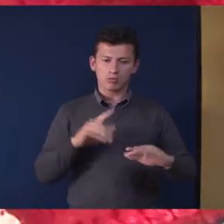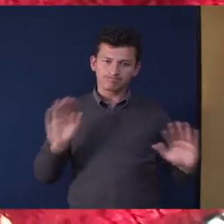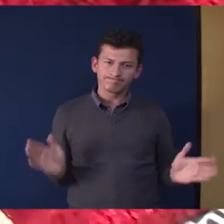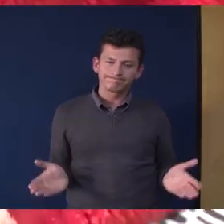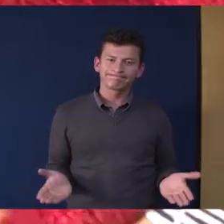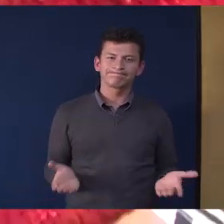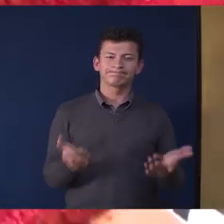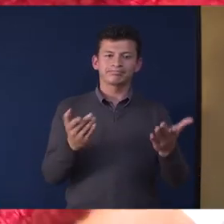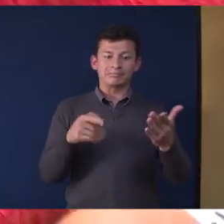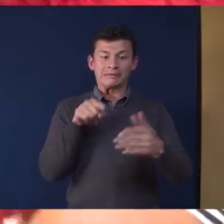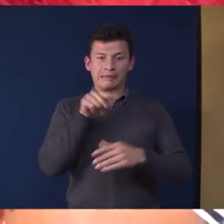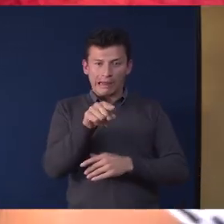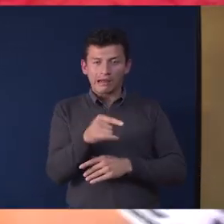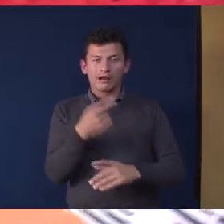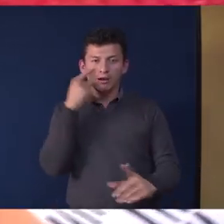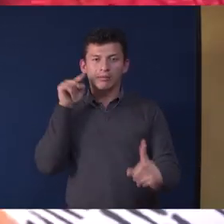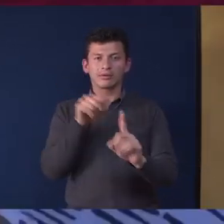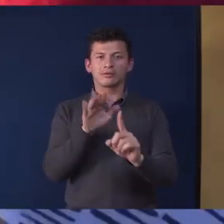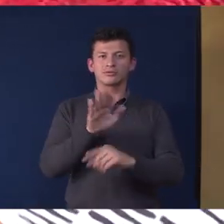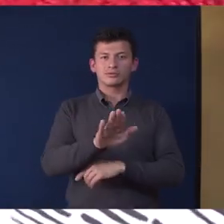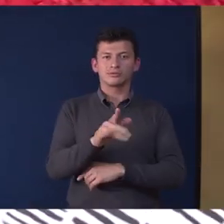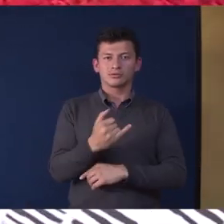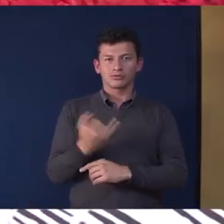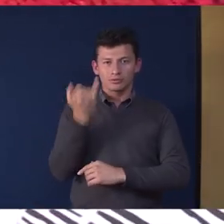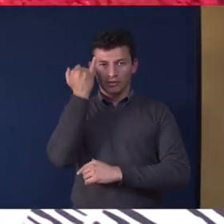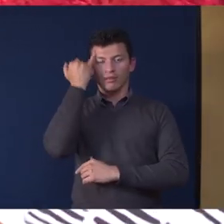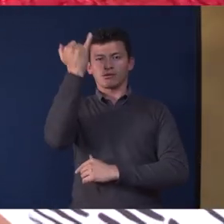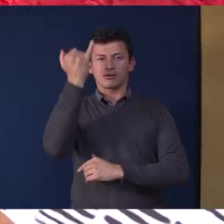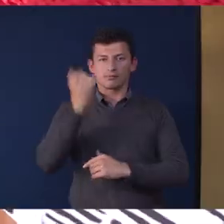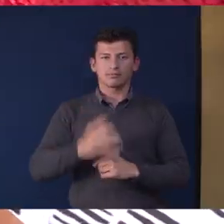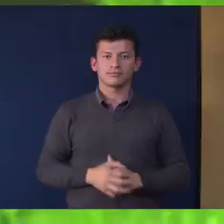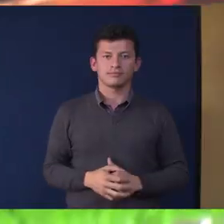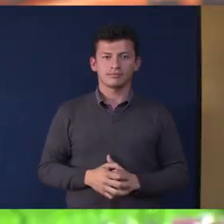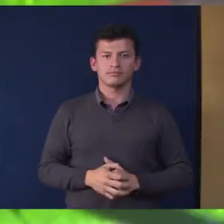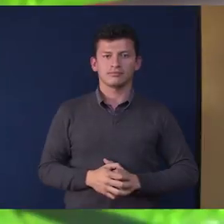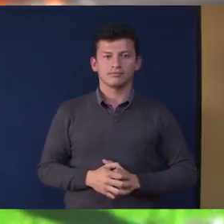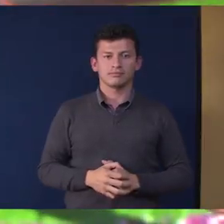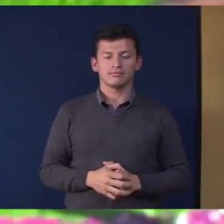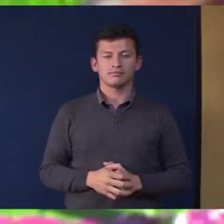es la iniciativa básica de la actividad.